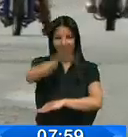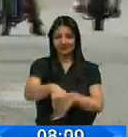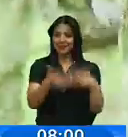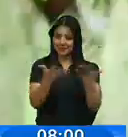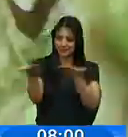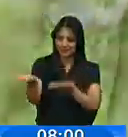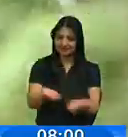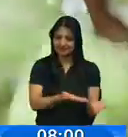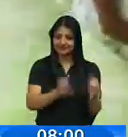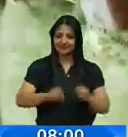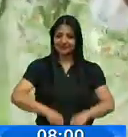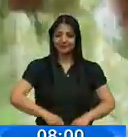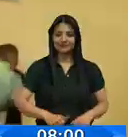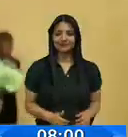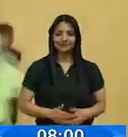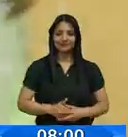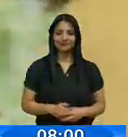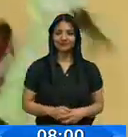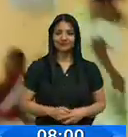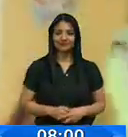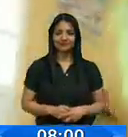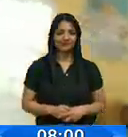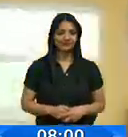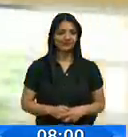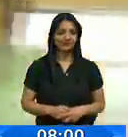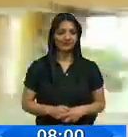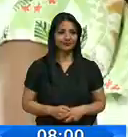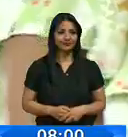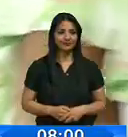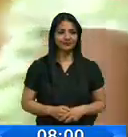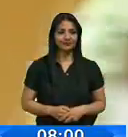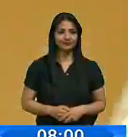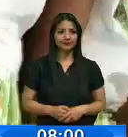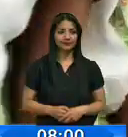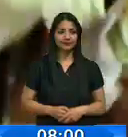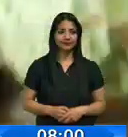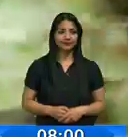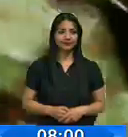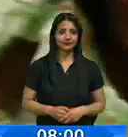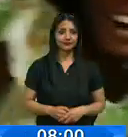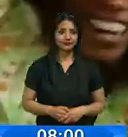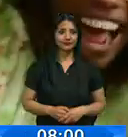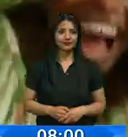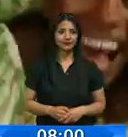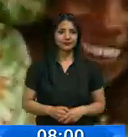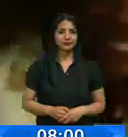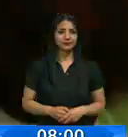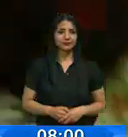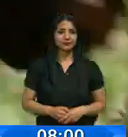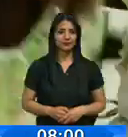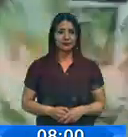los brazos abiertos. Con la realización de Marco Ruiz, informó Sara Navi.